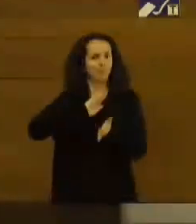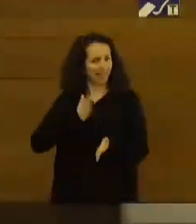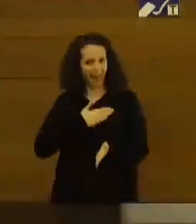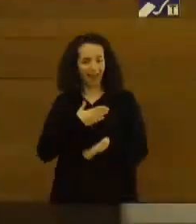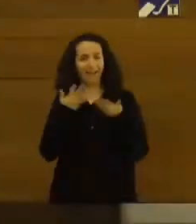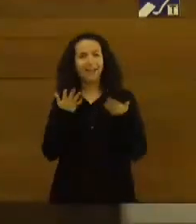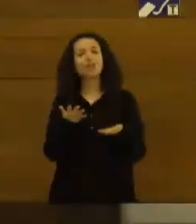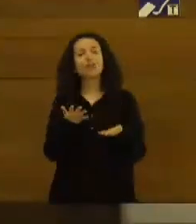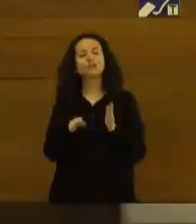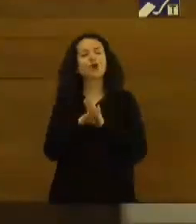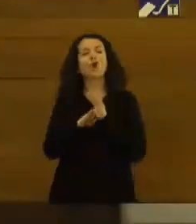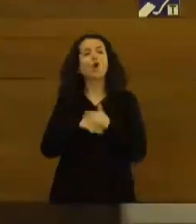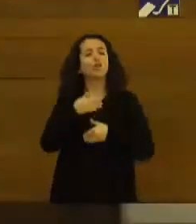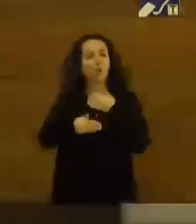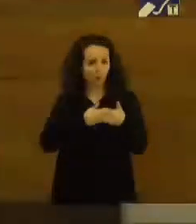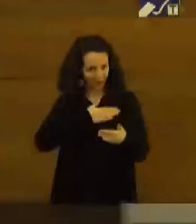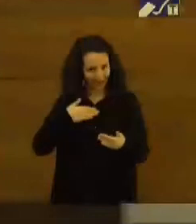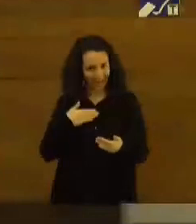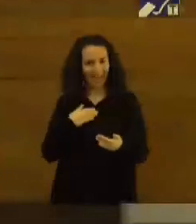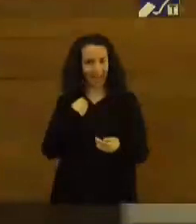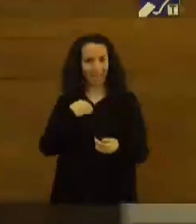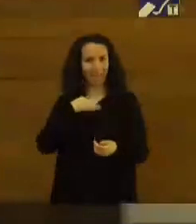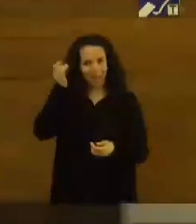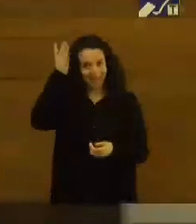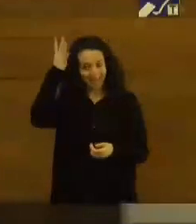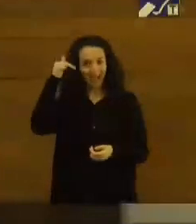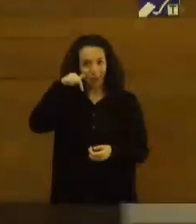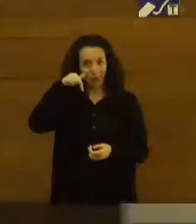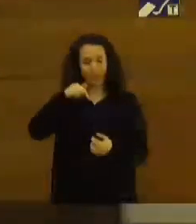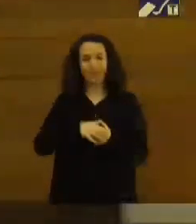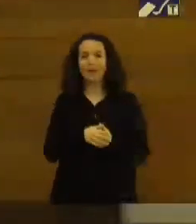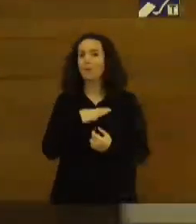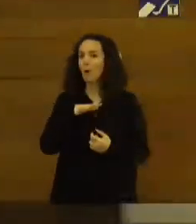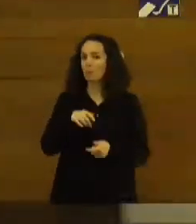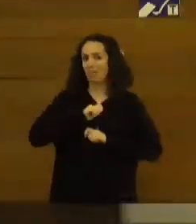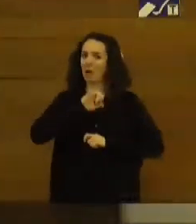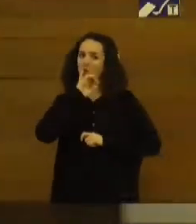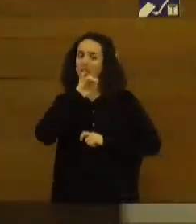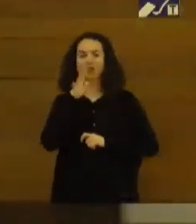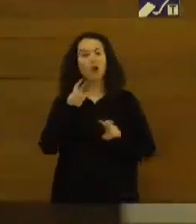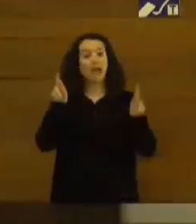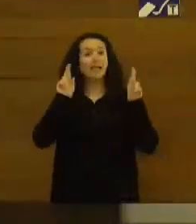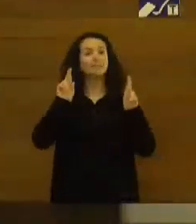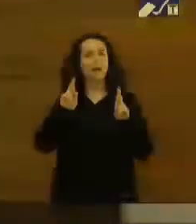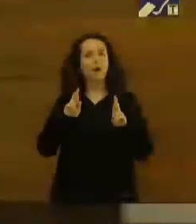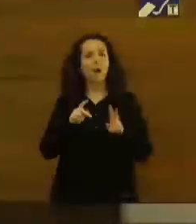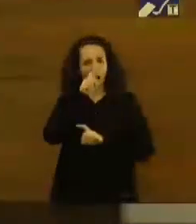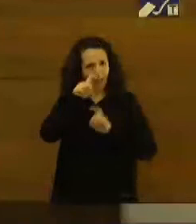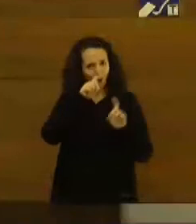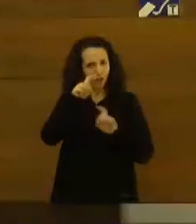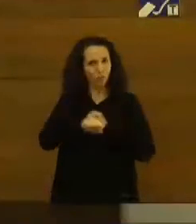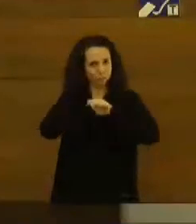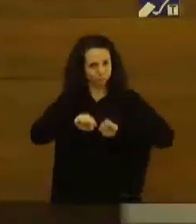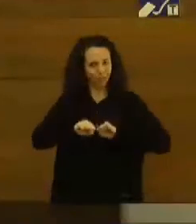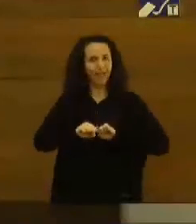pretenderá dar continuidad a esta a esta idea que nos tiene muy contentos y esperamos que se pueda ir consolidando y al mismo